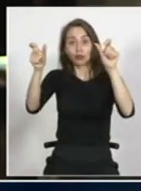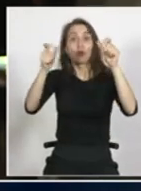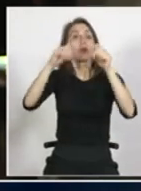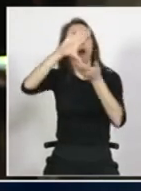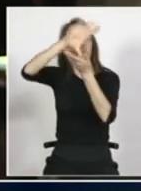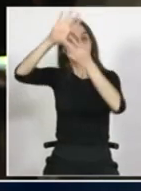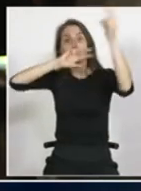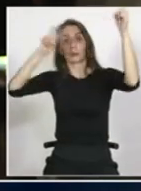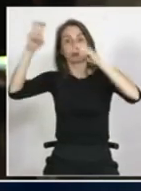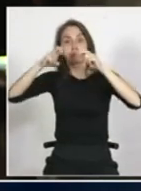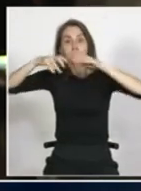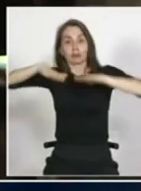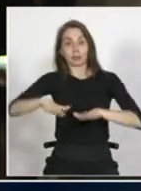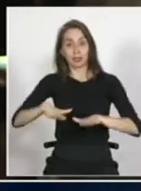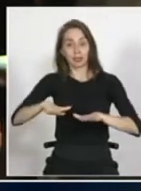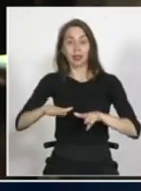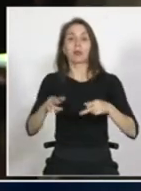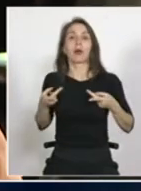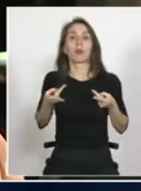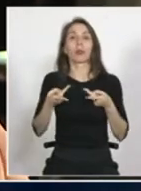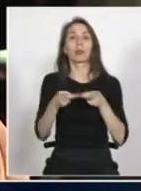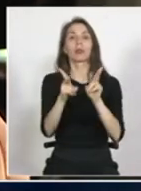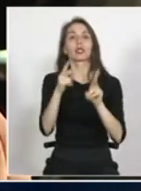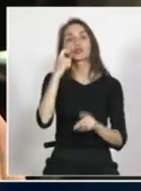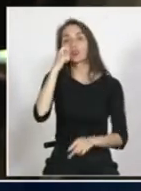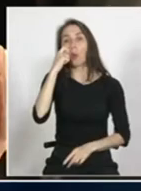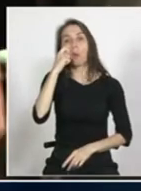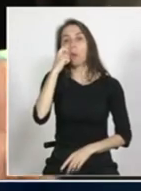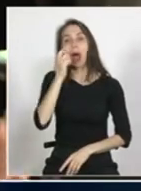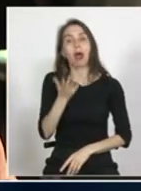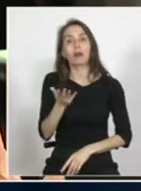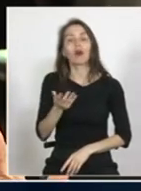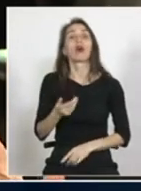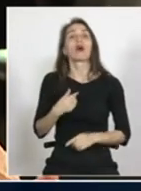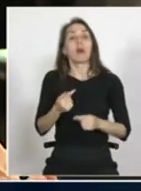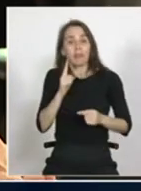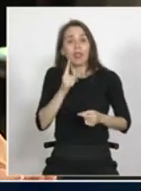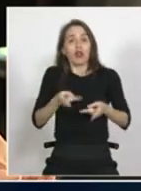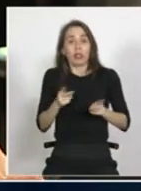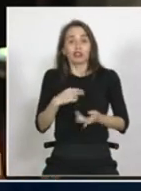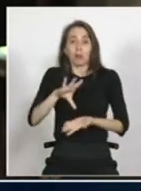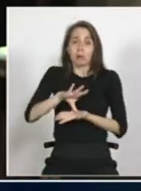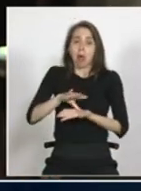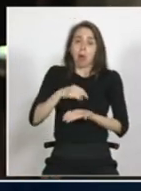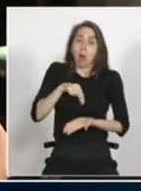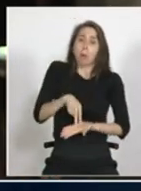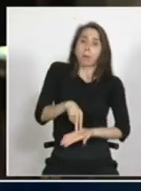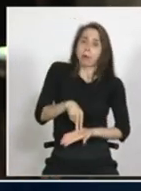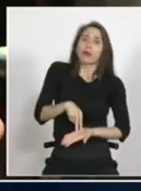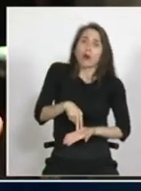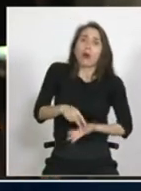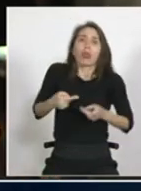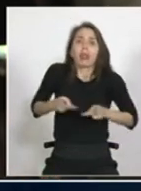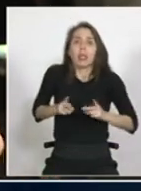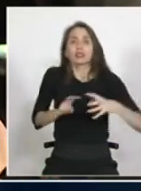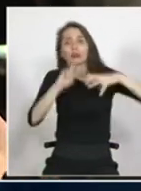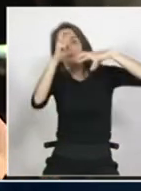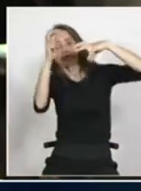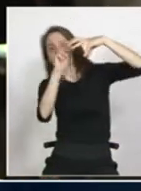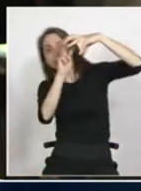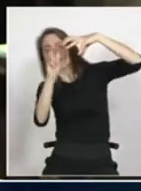un derecho humano en sí mismo. El derecho a migrar que esté absolutamente